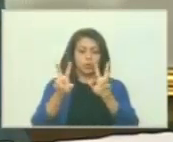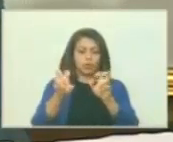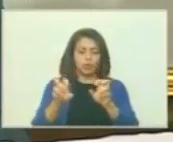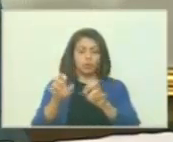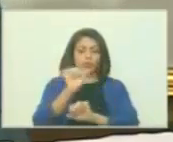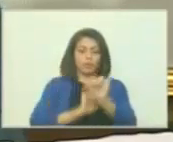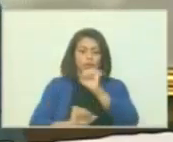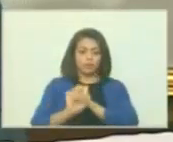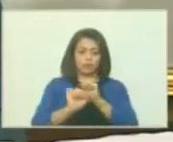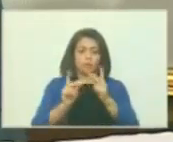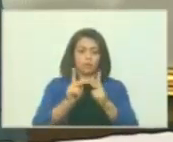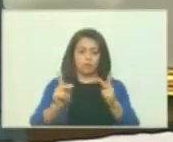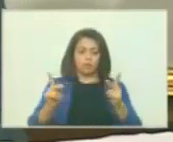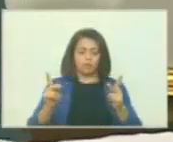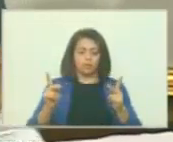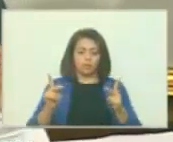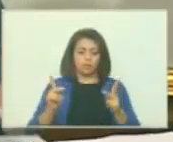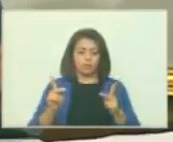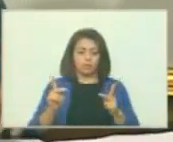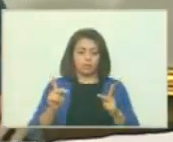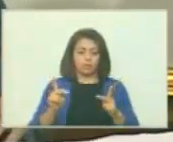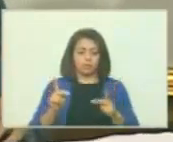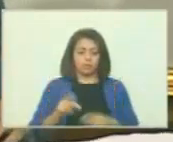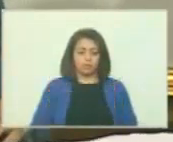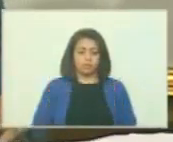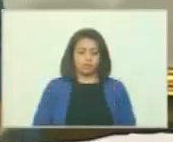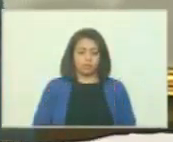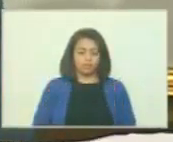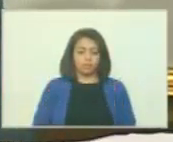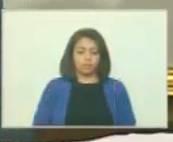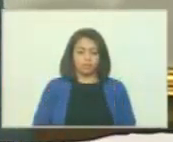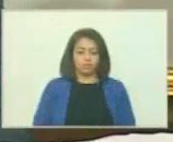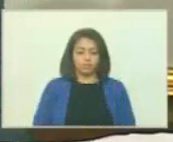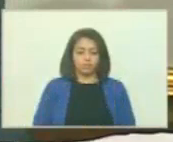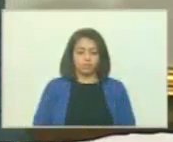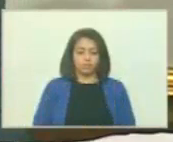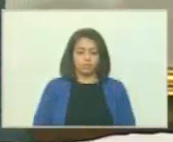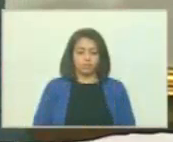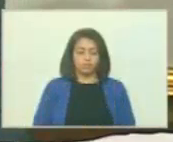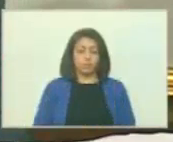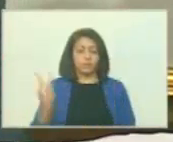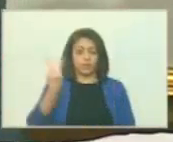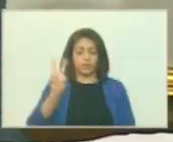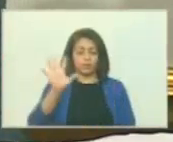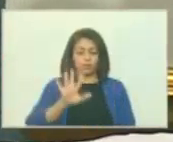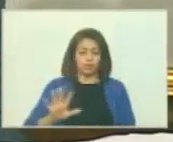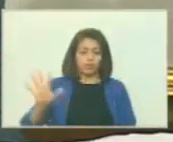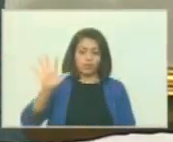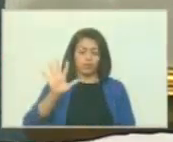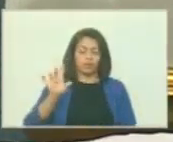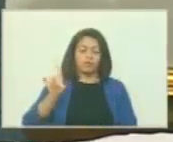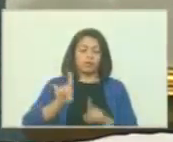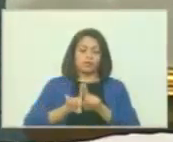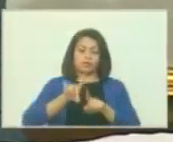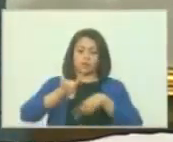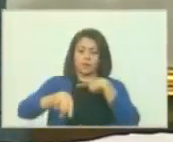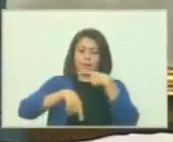defensor público de Venezuela, para